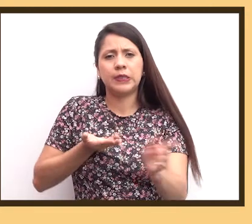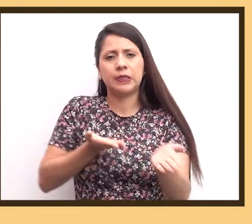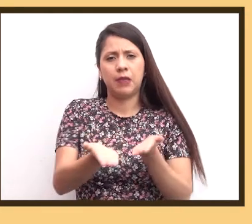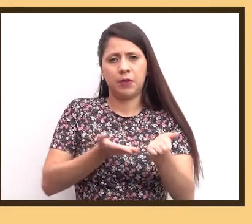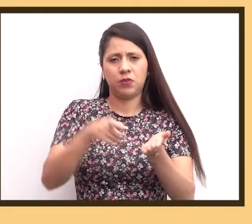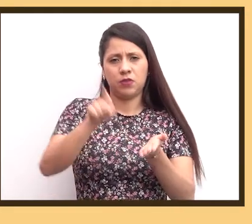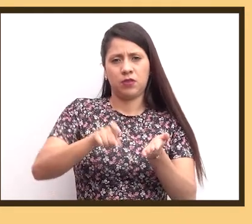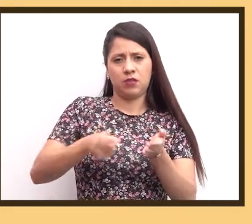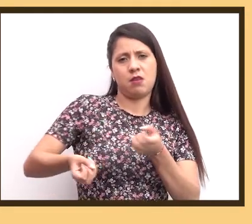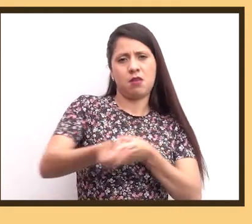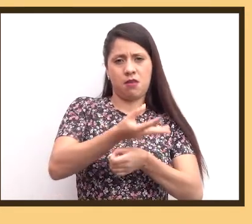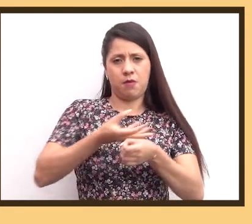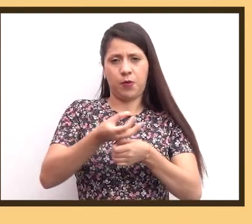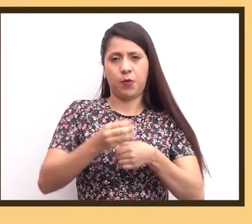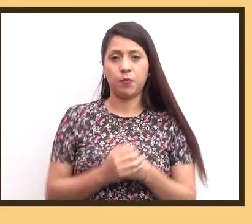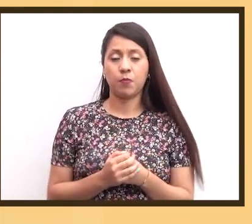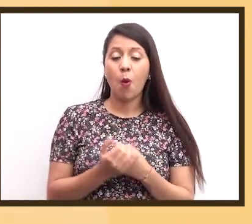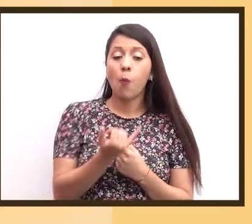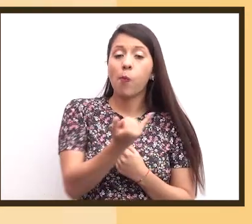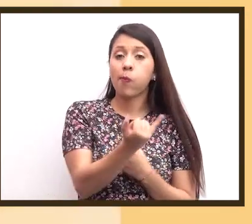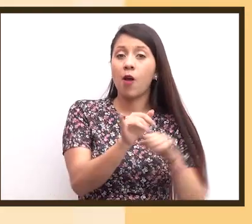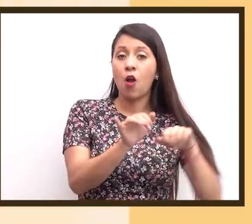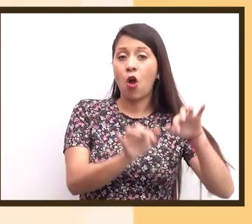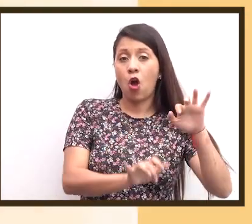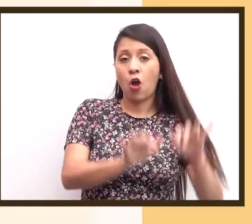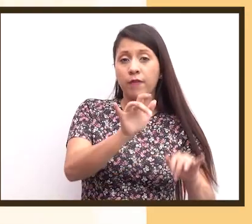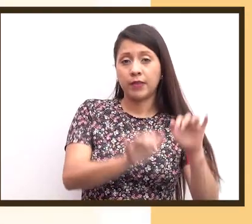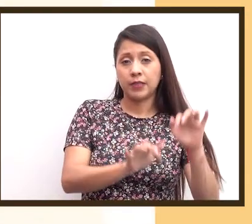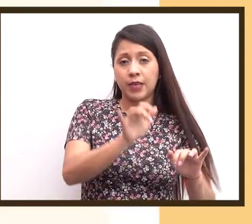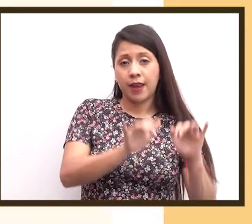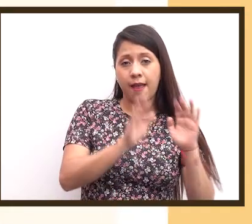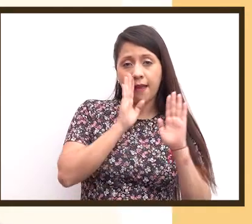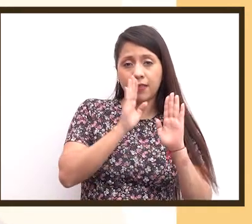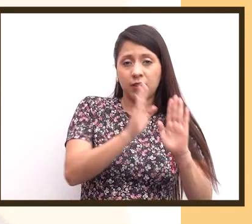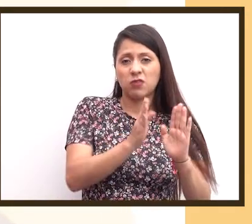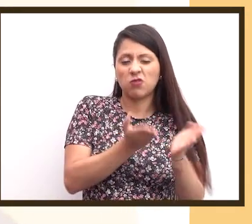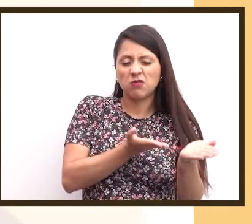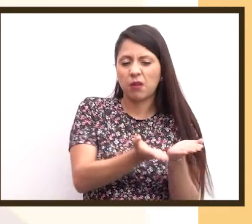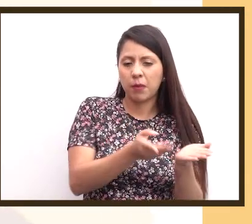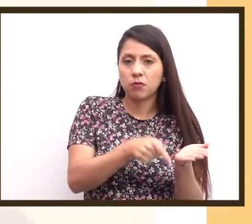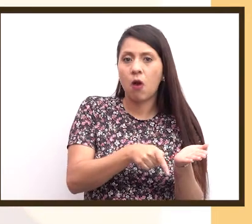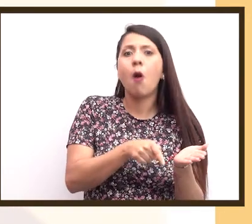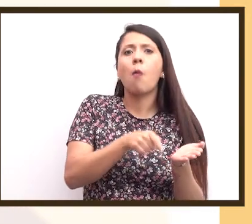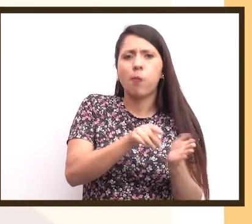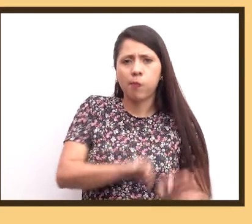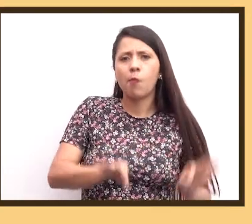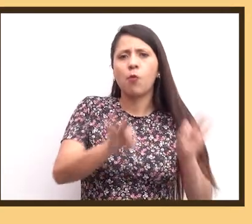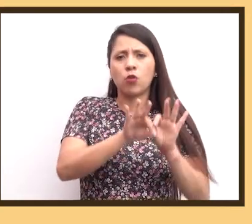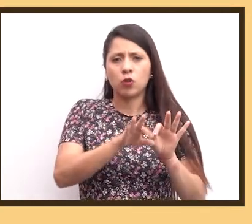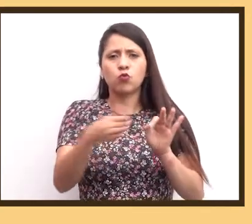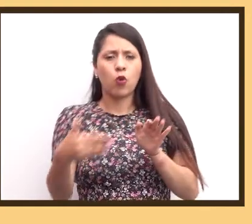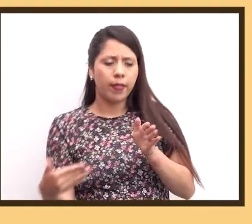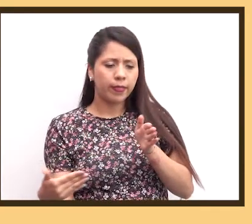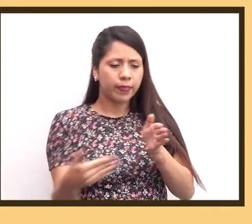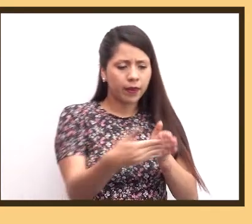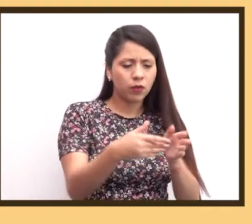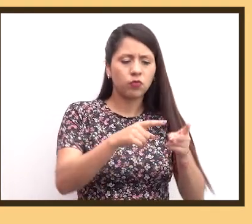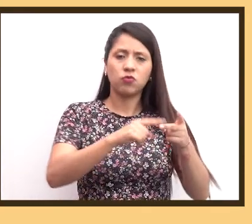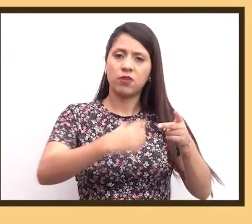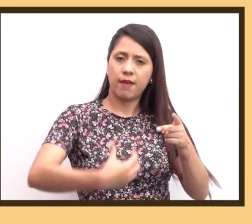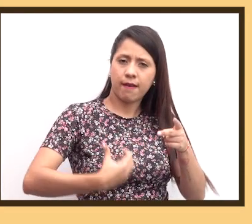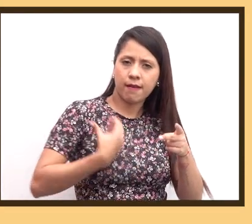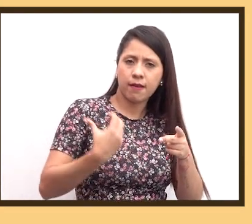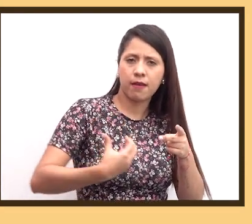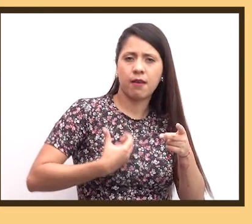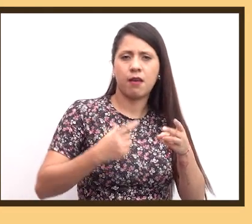en busca de los servicios del IDPRON. Asimismo, esta oficina es la encargada de recibir, tramitar las denuncias,